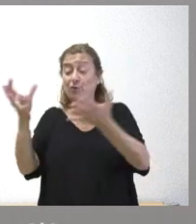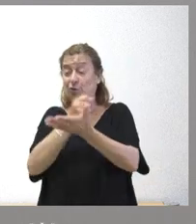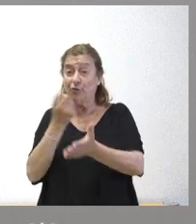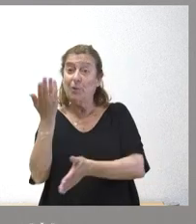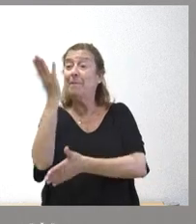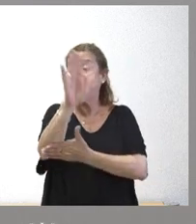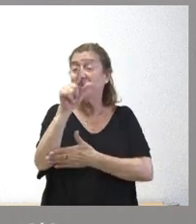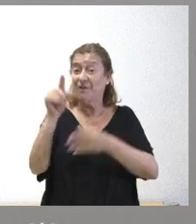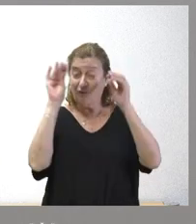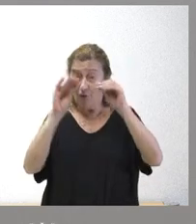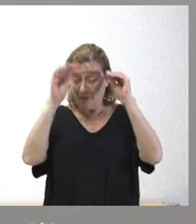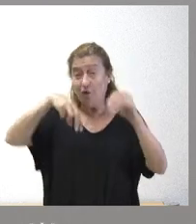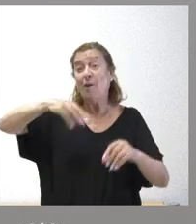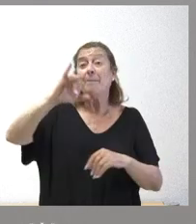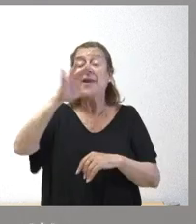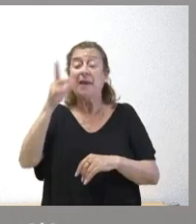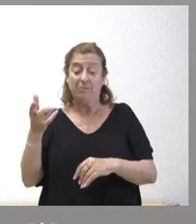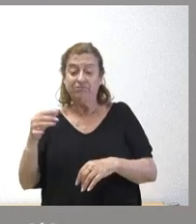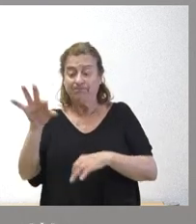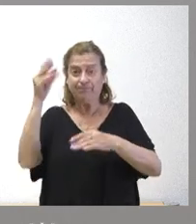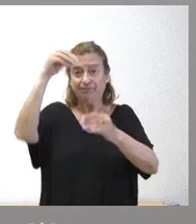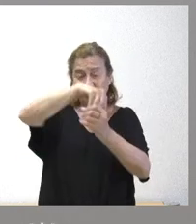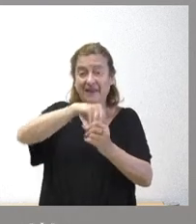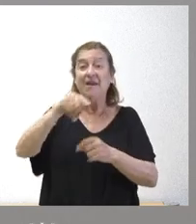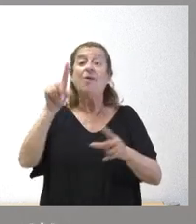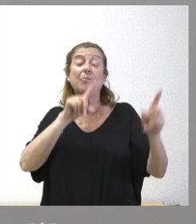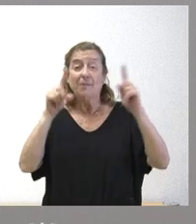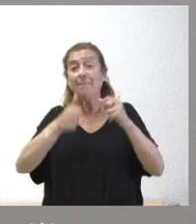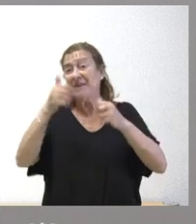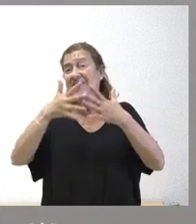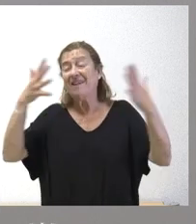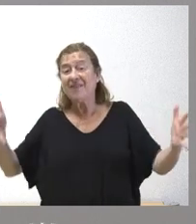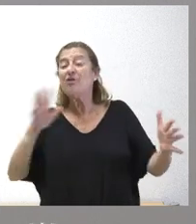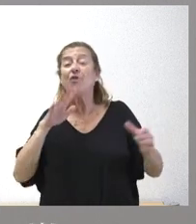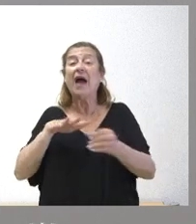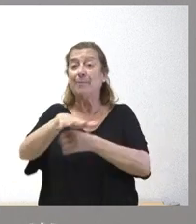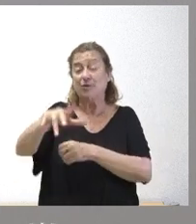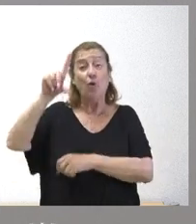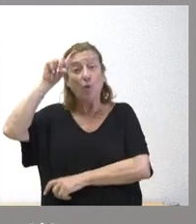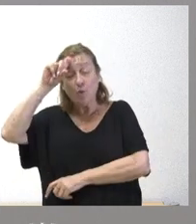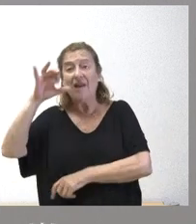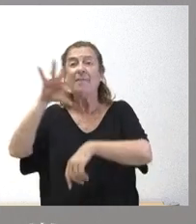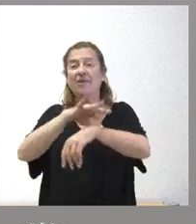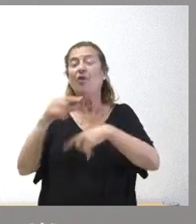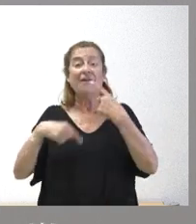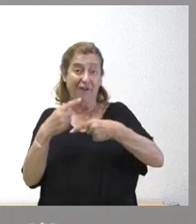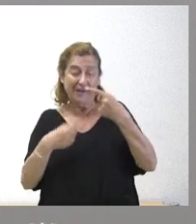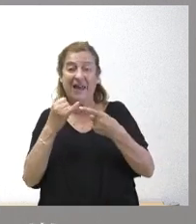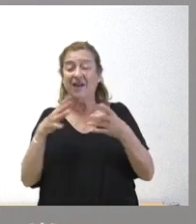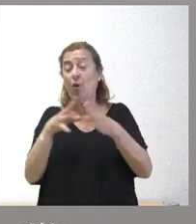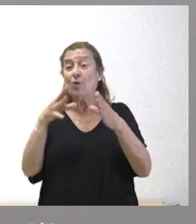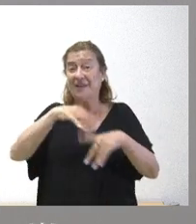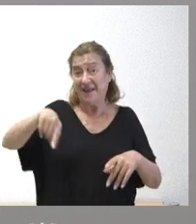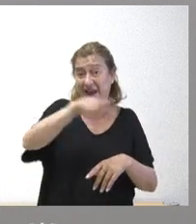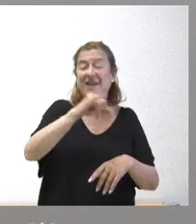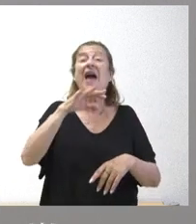esa formación MIR a poder optar a esas plazas y este problema es mayor en el ámbito rural y en la medicina de familia y comunitaria y